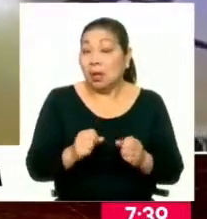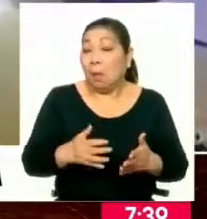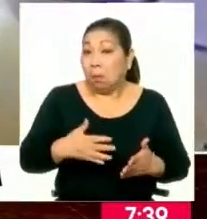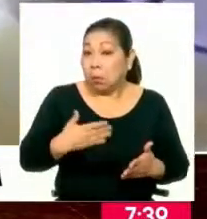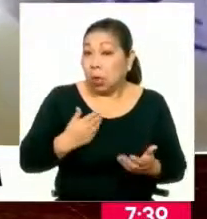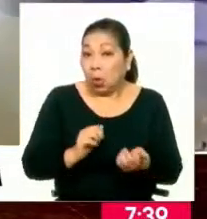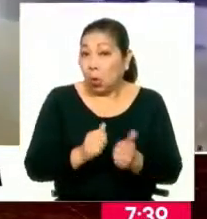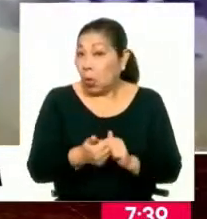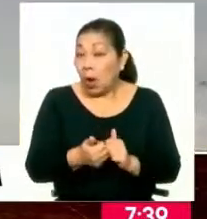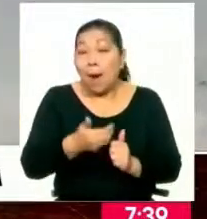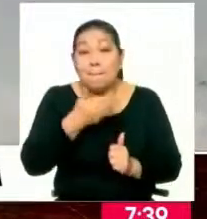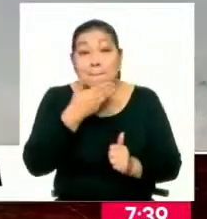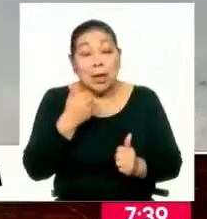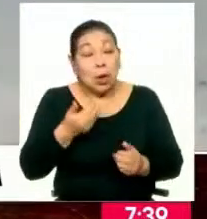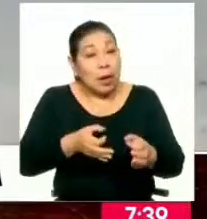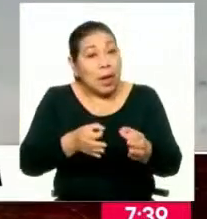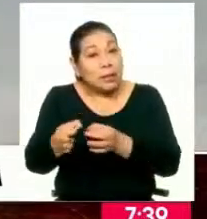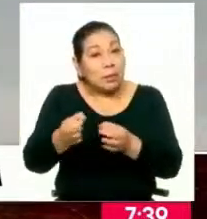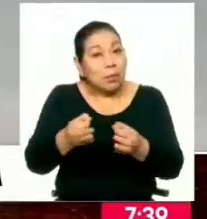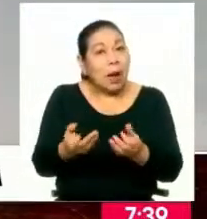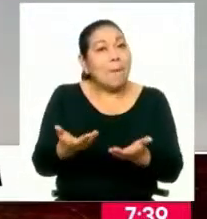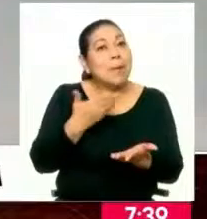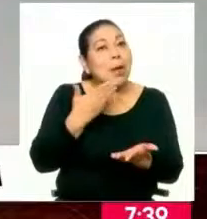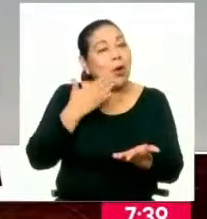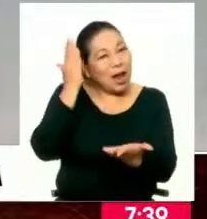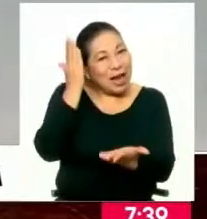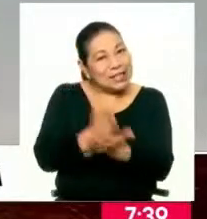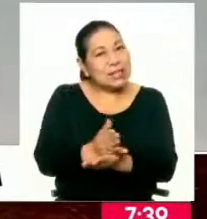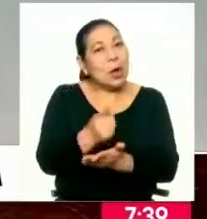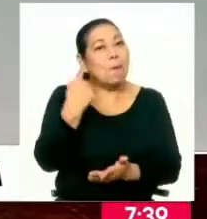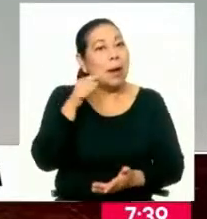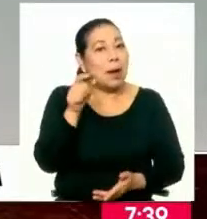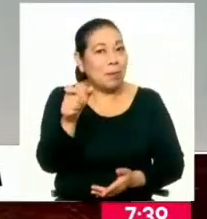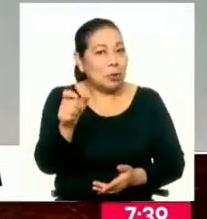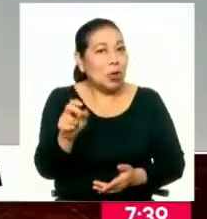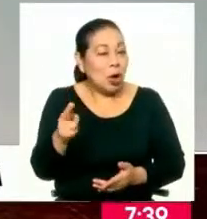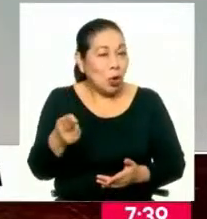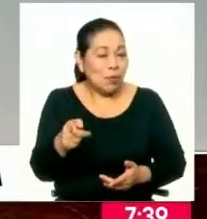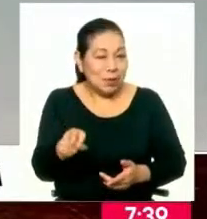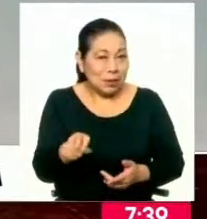convertirse en un mejor argumento para obtener una severa sanción a los delincuentes.